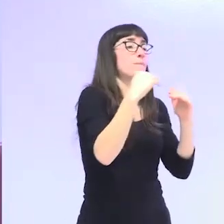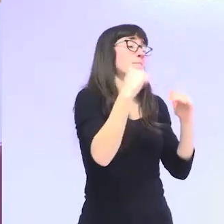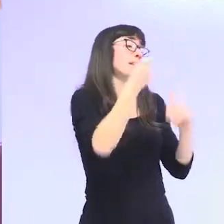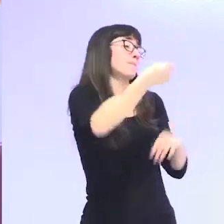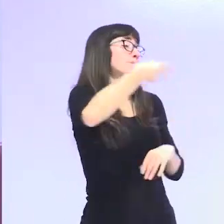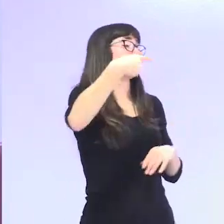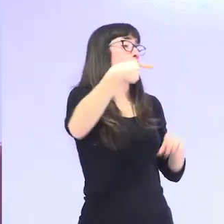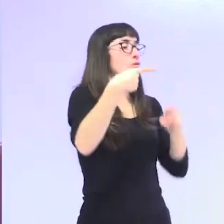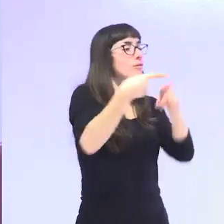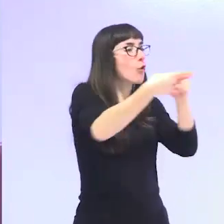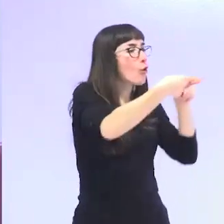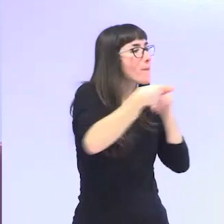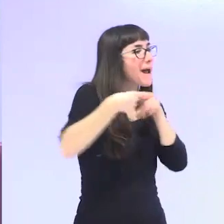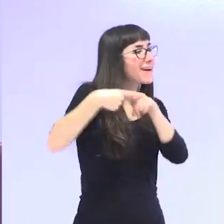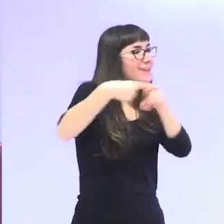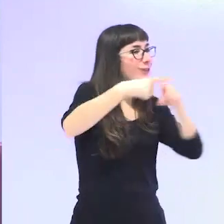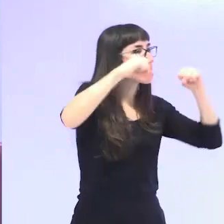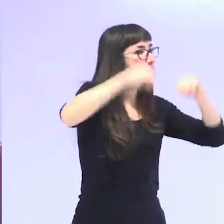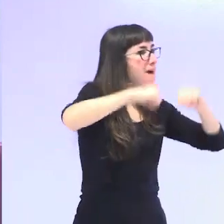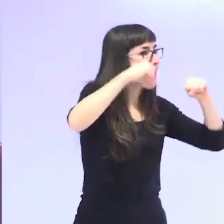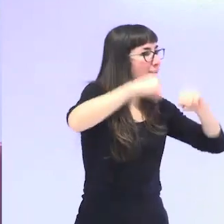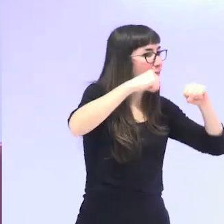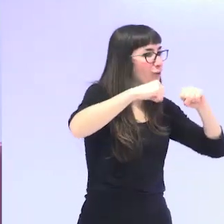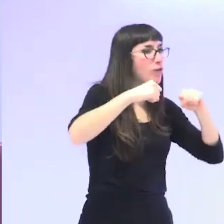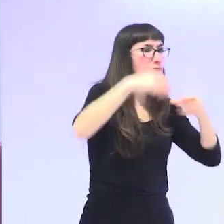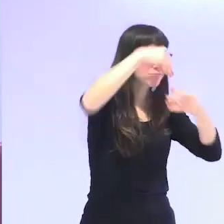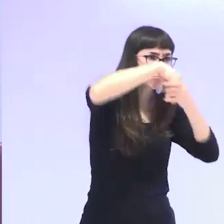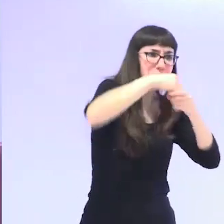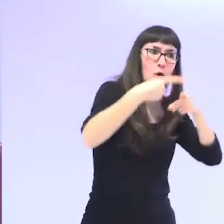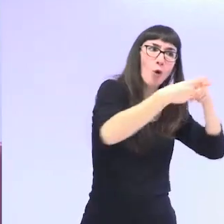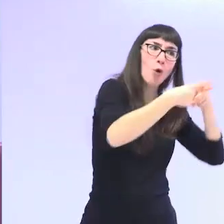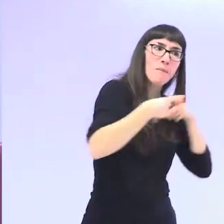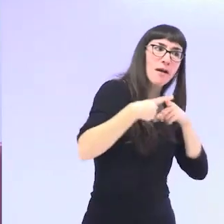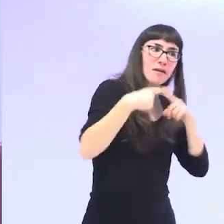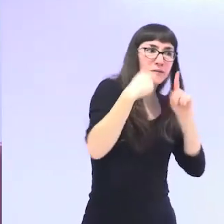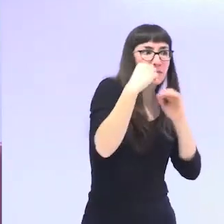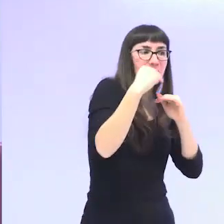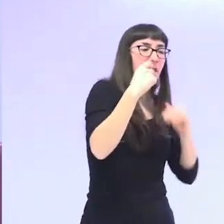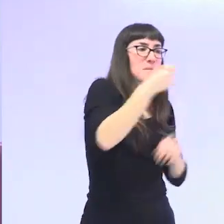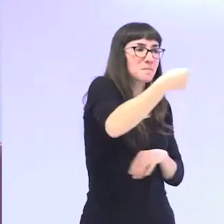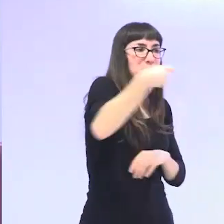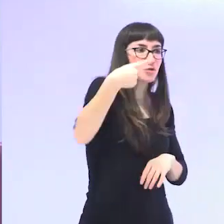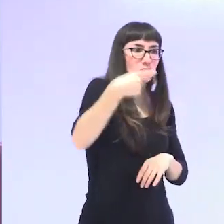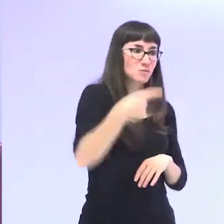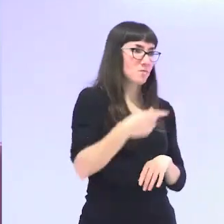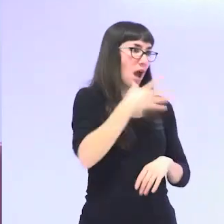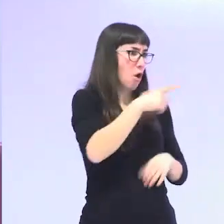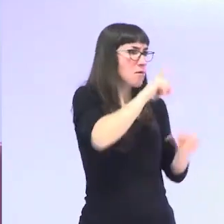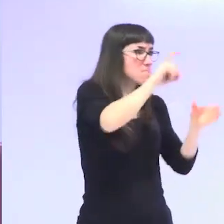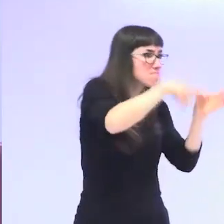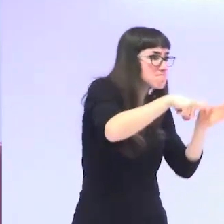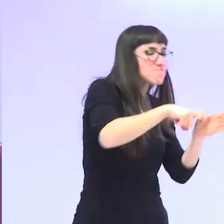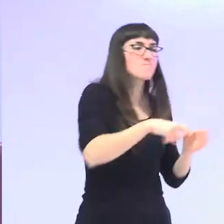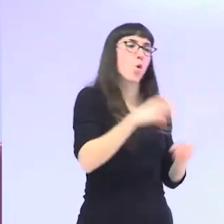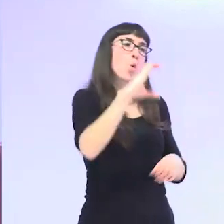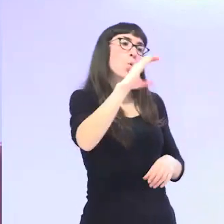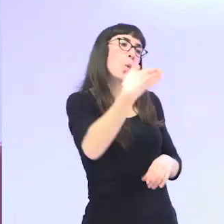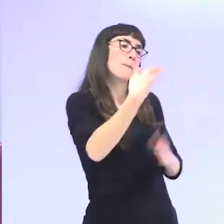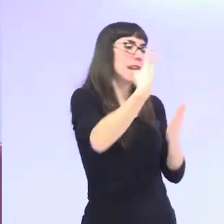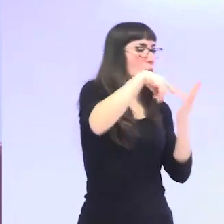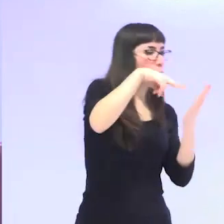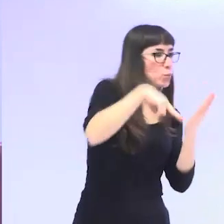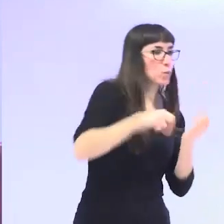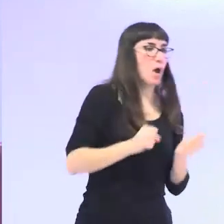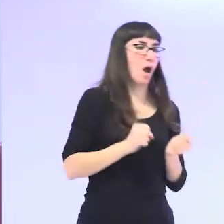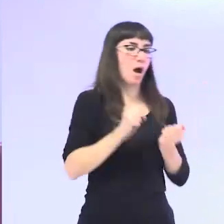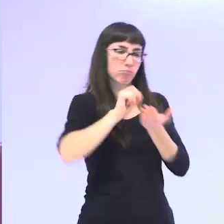otras personas mayores en un sitio donde hace muchos solecitos está muy bien y ahora está en el club de lectura y hace agroturismo y